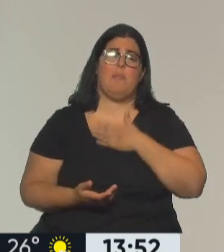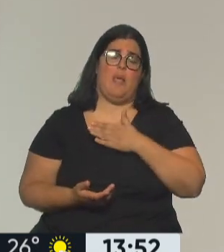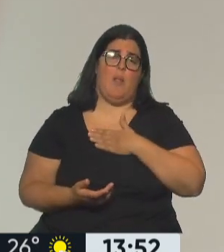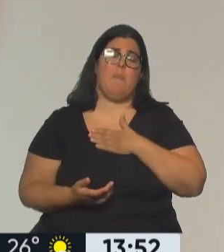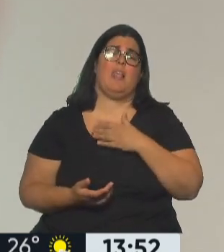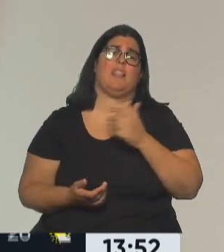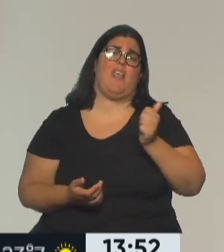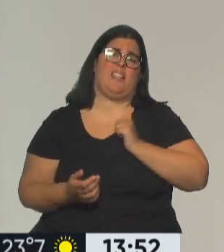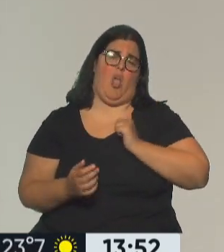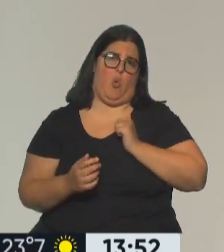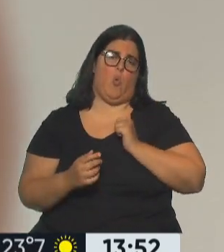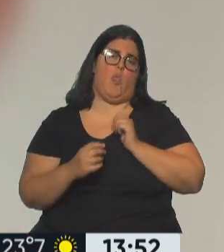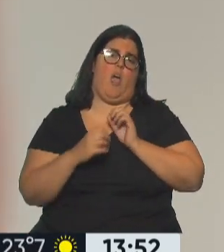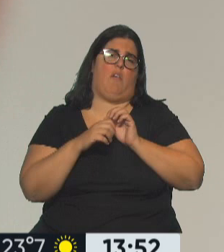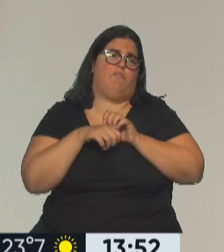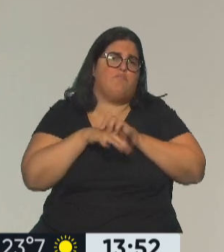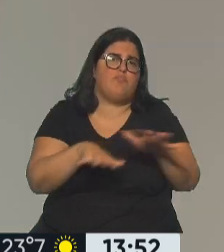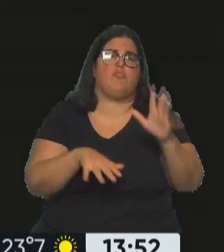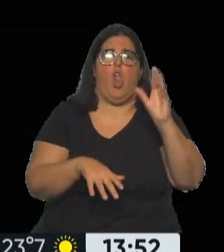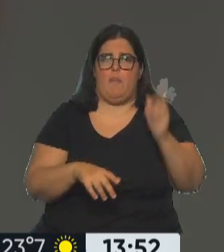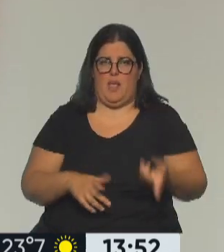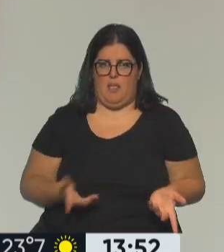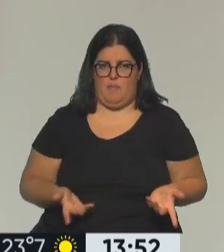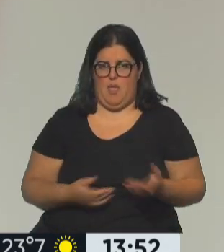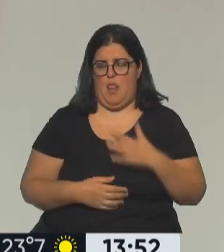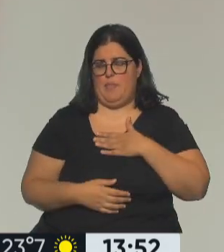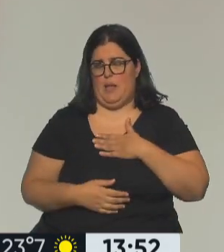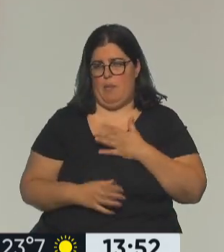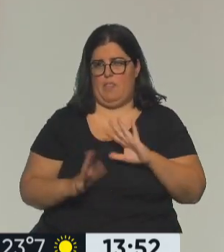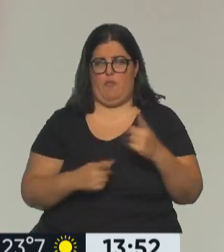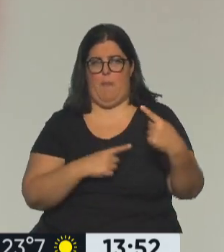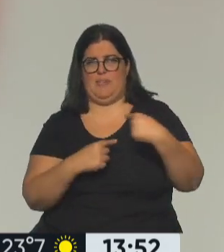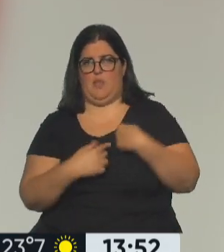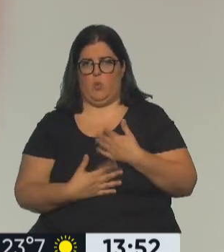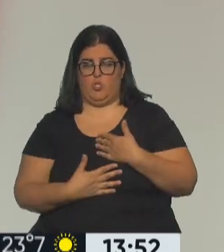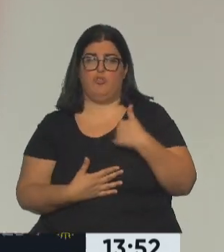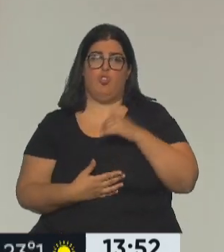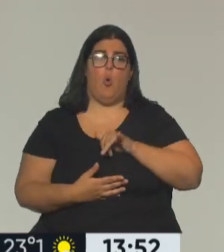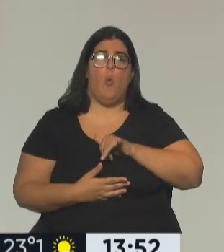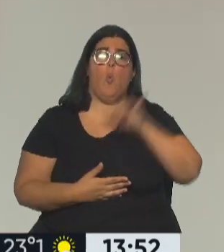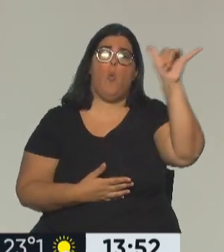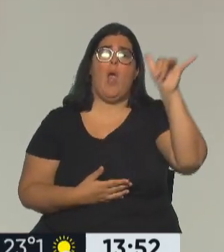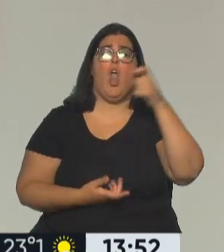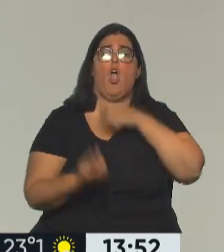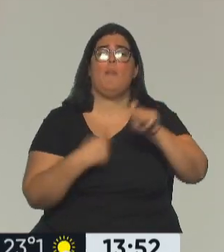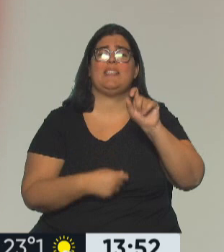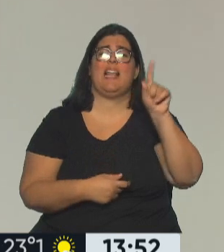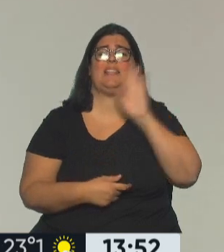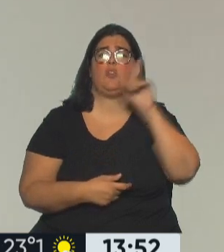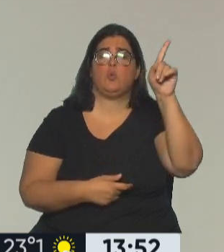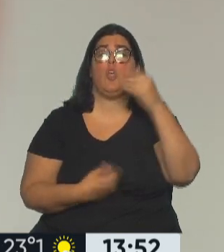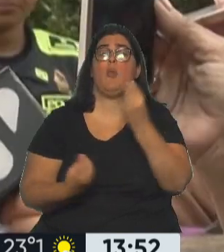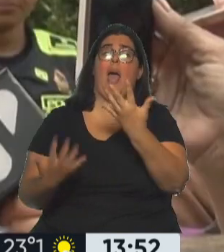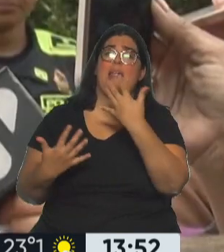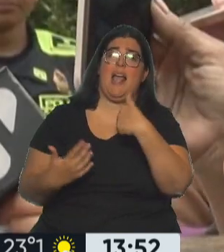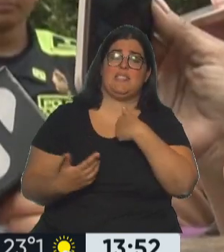hoy a Colombia, lamentablemente. Por eso voy a un vuelo comercial a los Estados Unidos, por las amenazas a mi familia, a mis